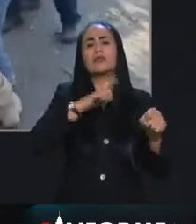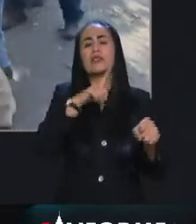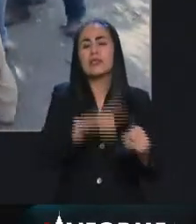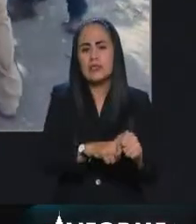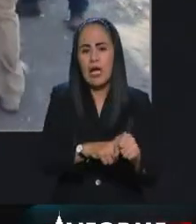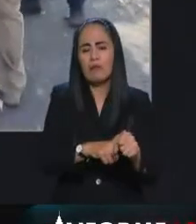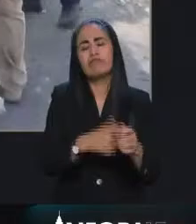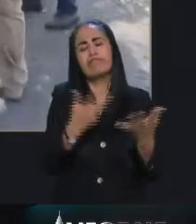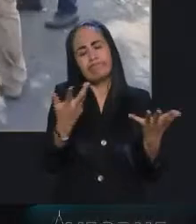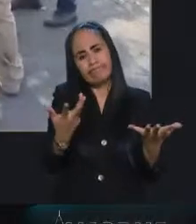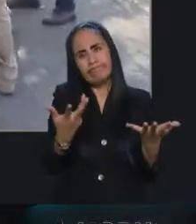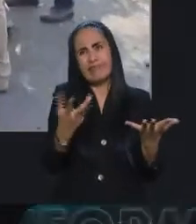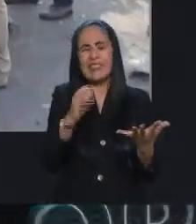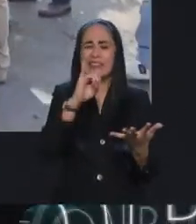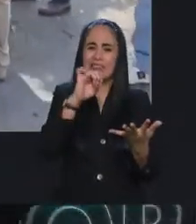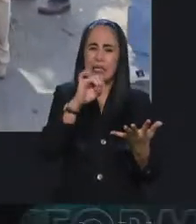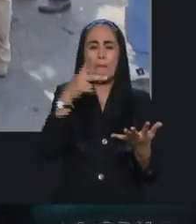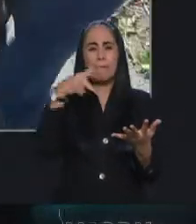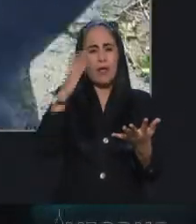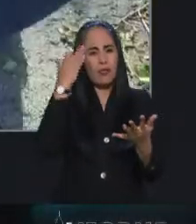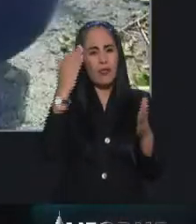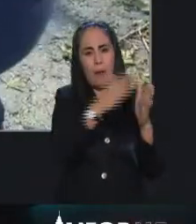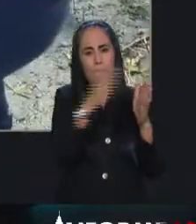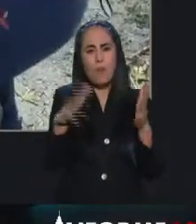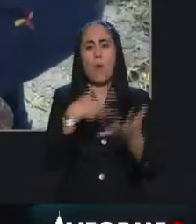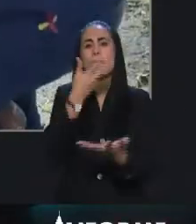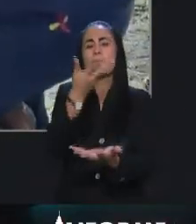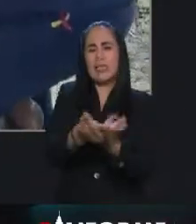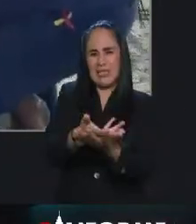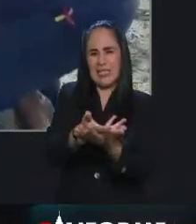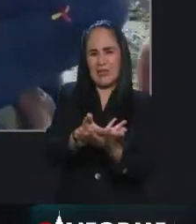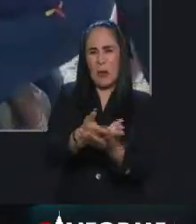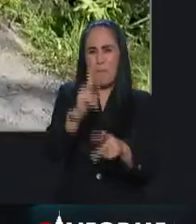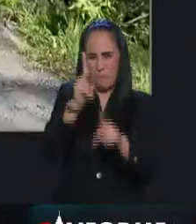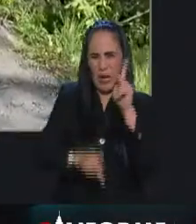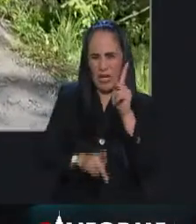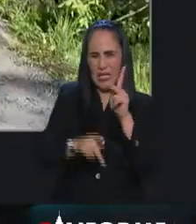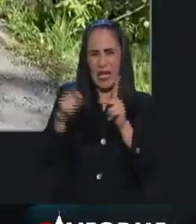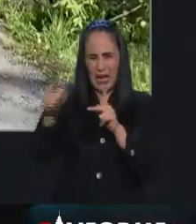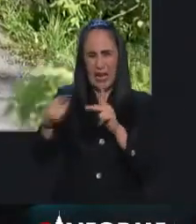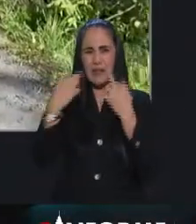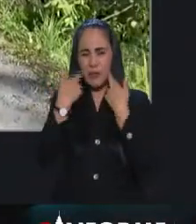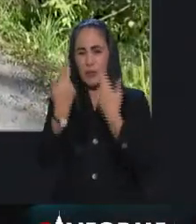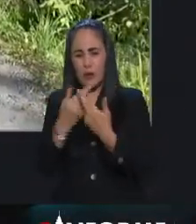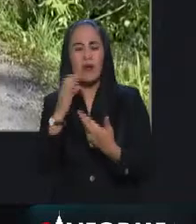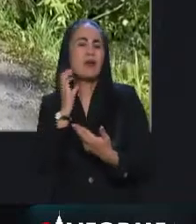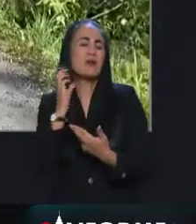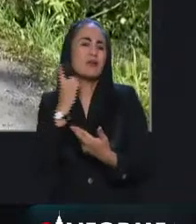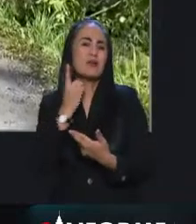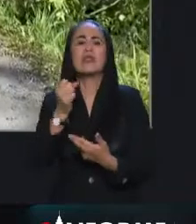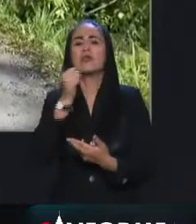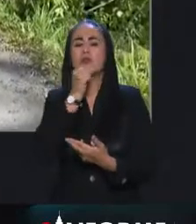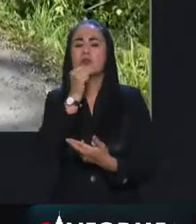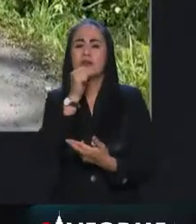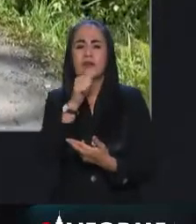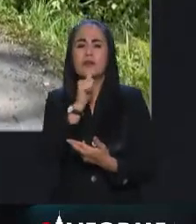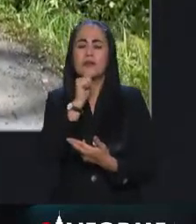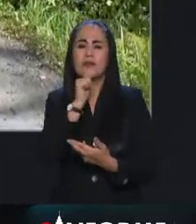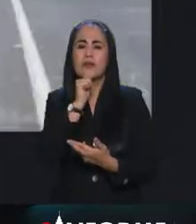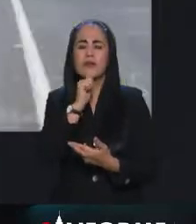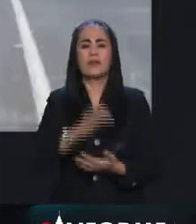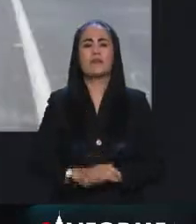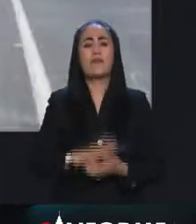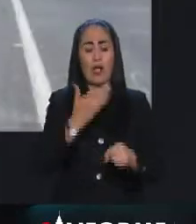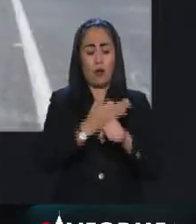hacer. Entonces, dado que estamos en periodo de receso parlamentario y que quien está en este momento al tanto de los asuntos es la